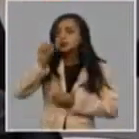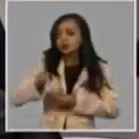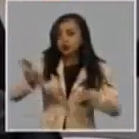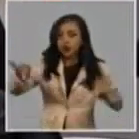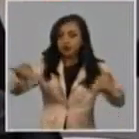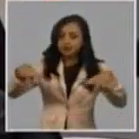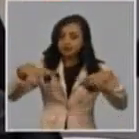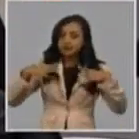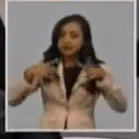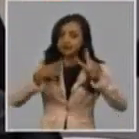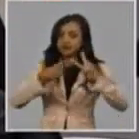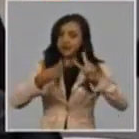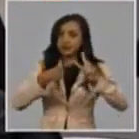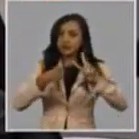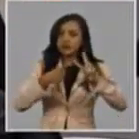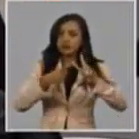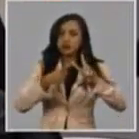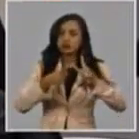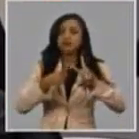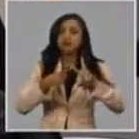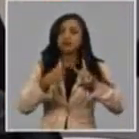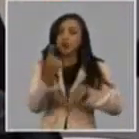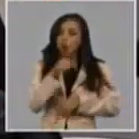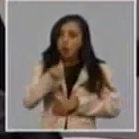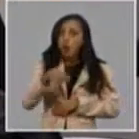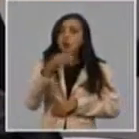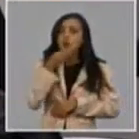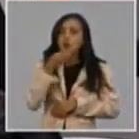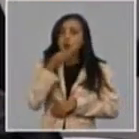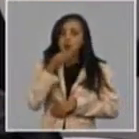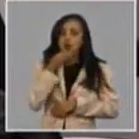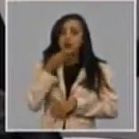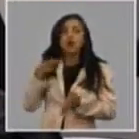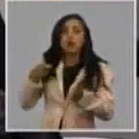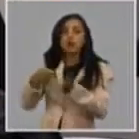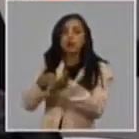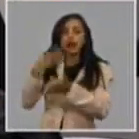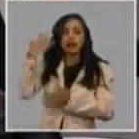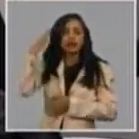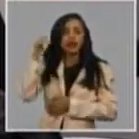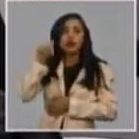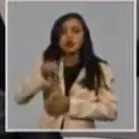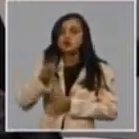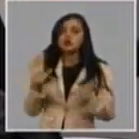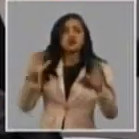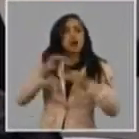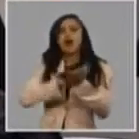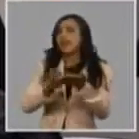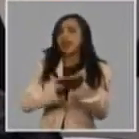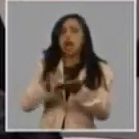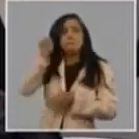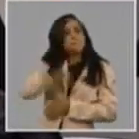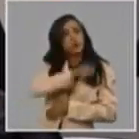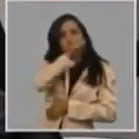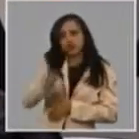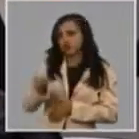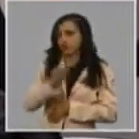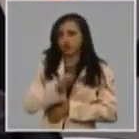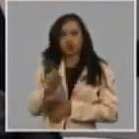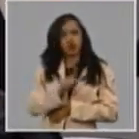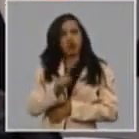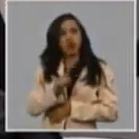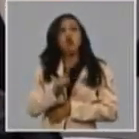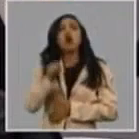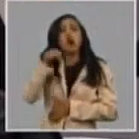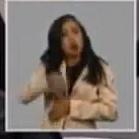fotovoltaicos, hay que decir que hoy se pueden importar, que no existe nada que lo prohíba y que la aduana hoy permite